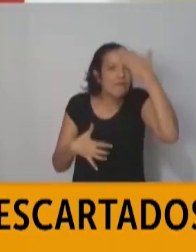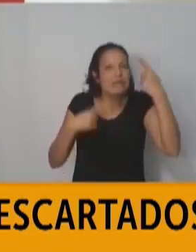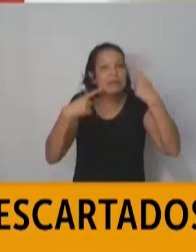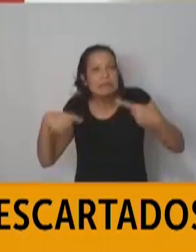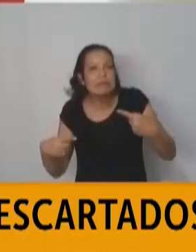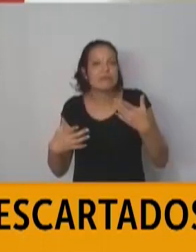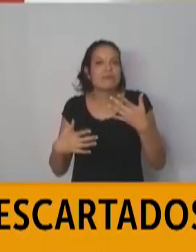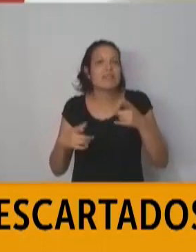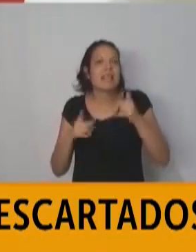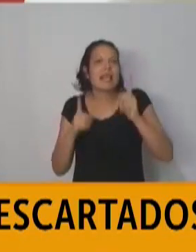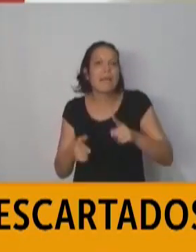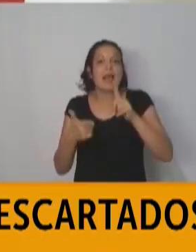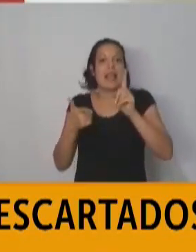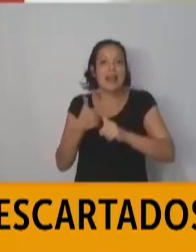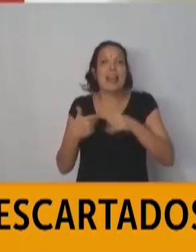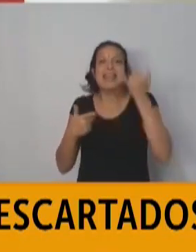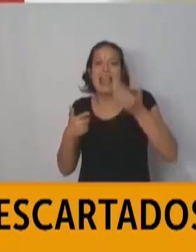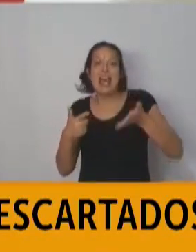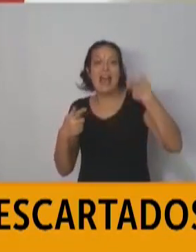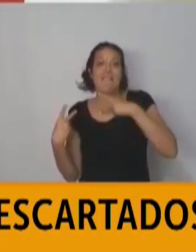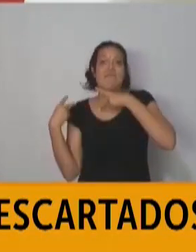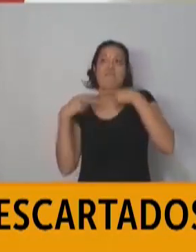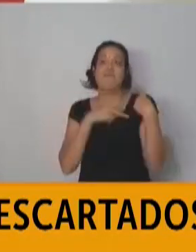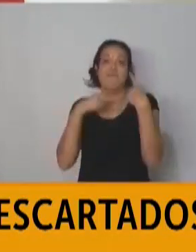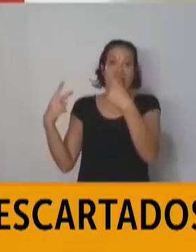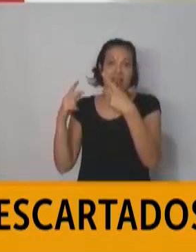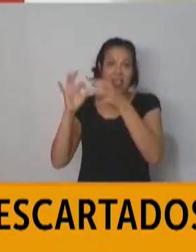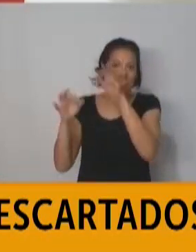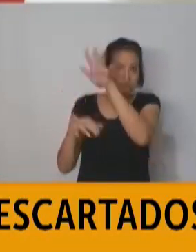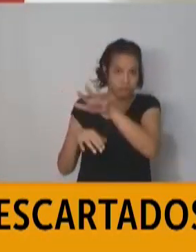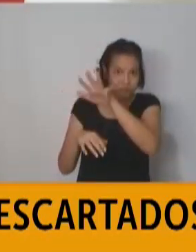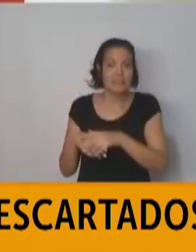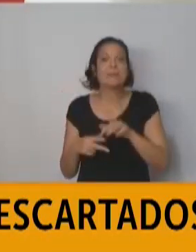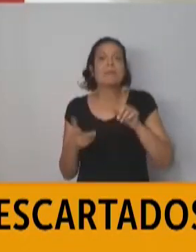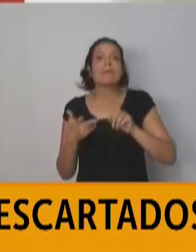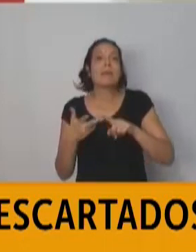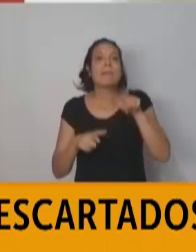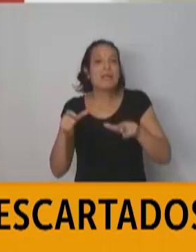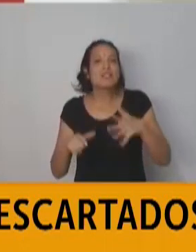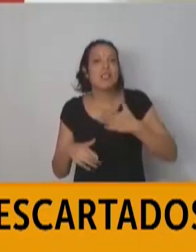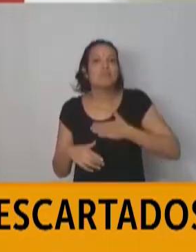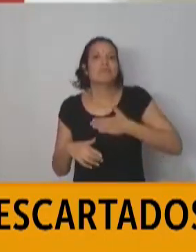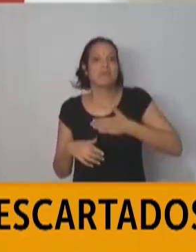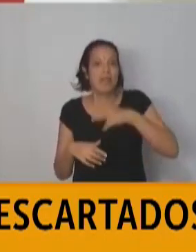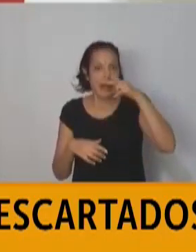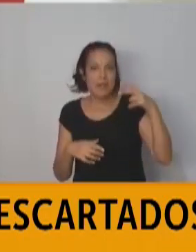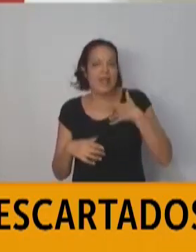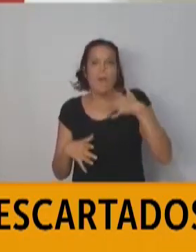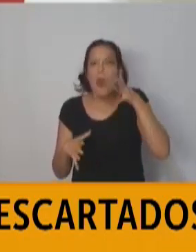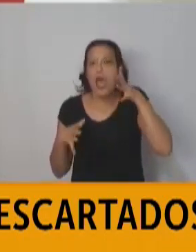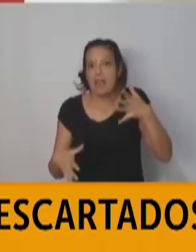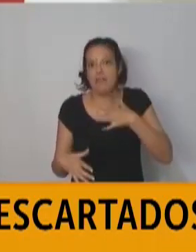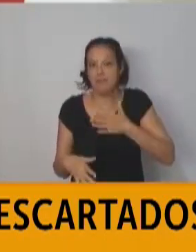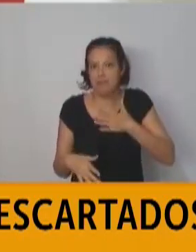antecedentes de viaje en la zona de circulación sostenida. Y aquellas personas que tengan una infección respiratoria aguda grave que requiera la